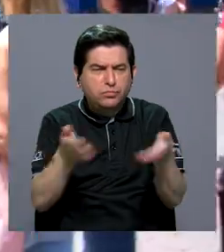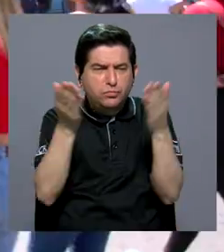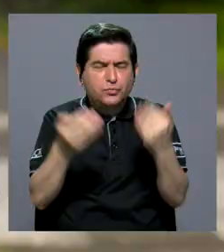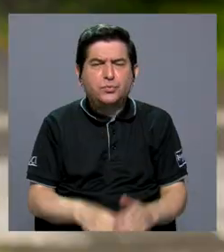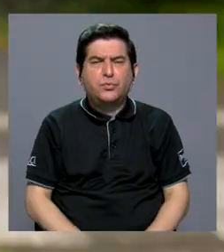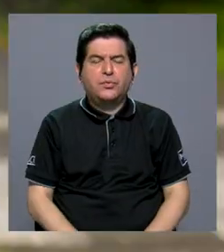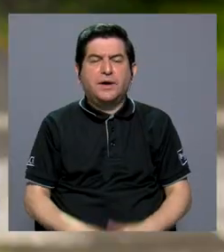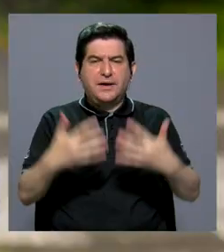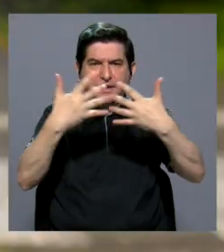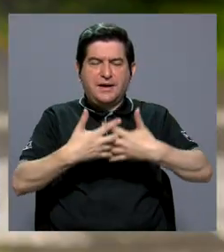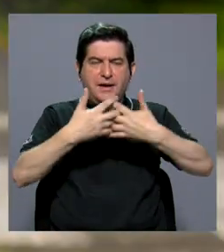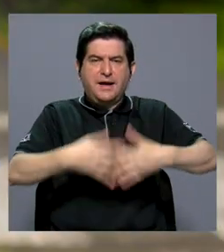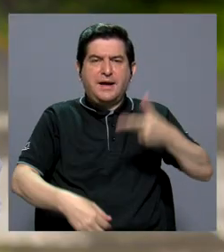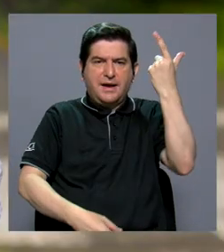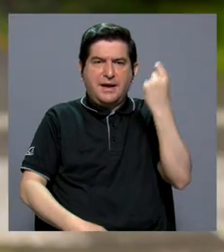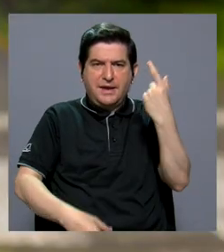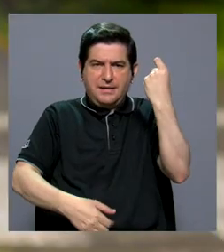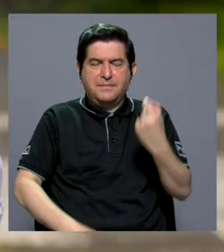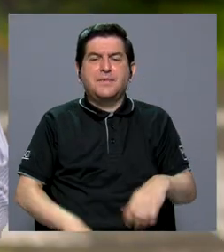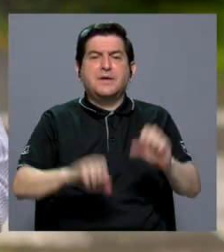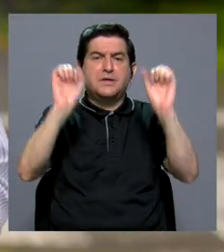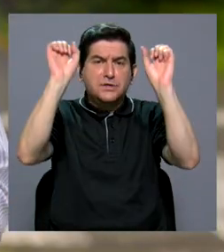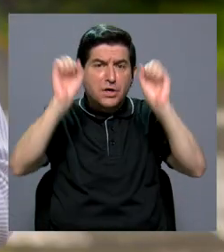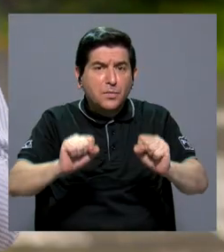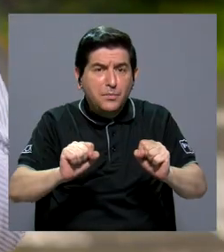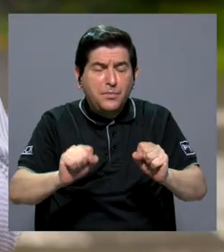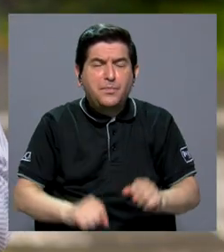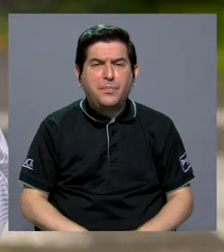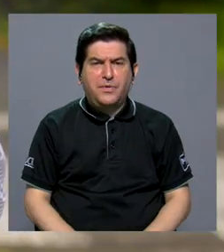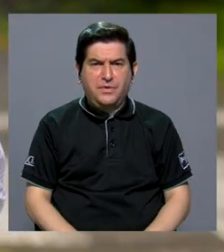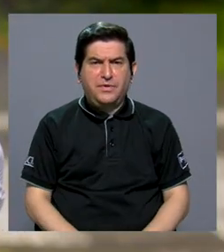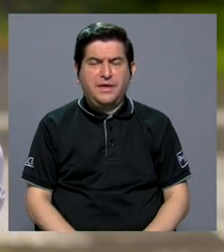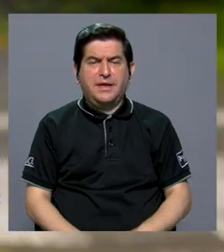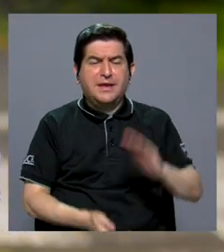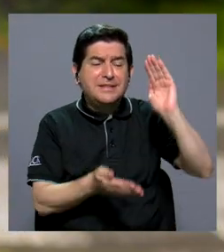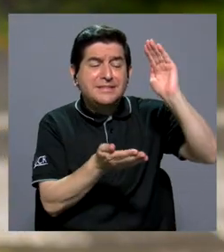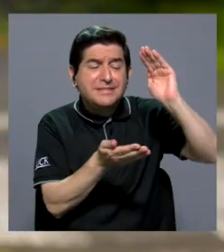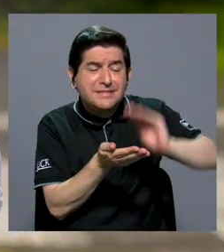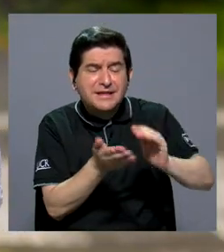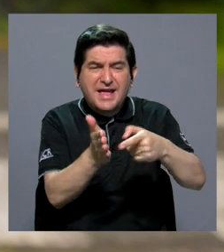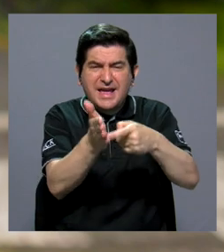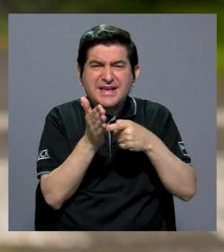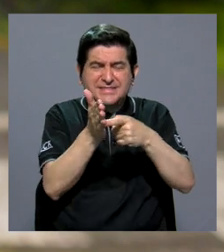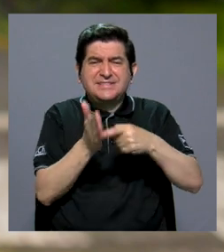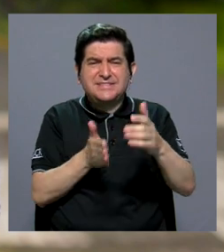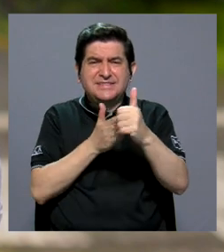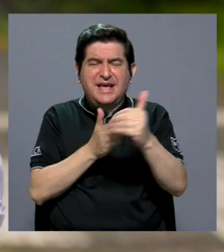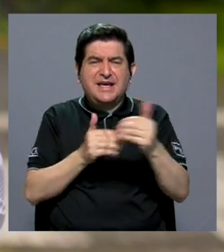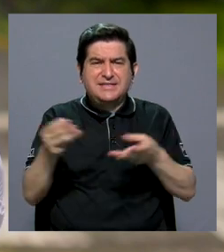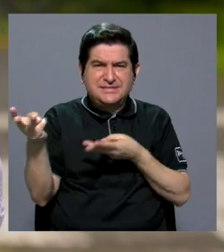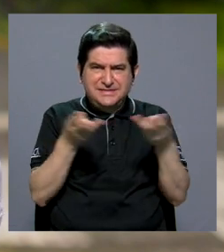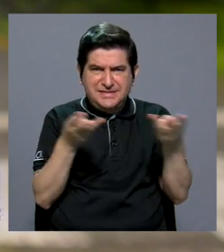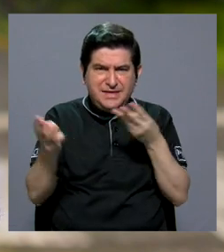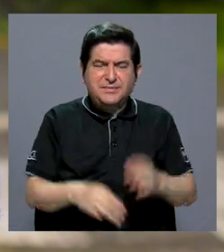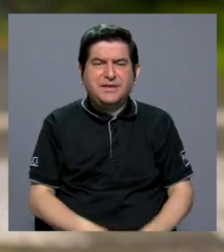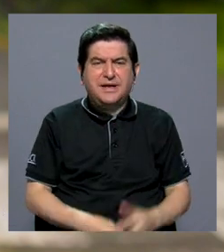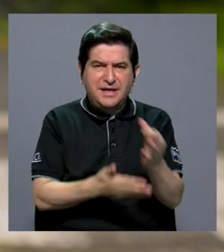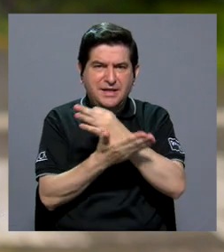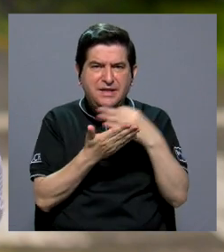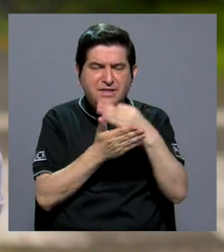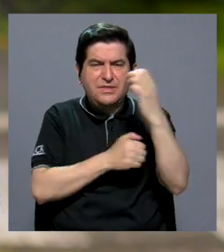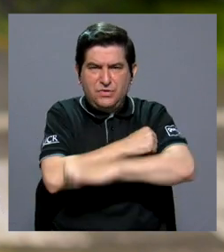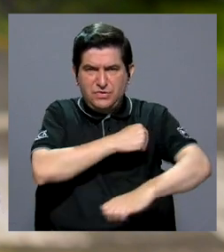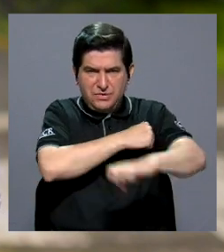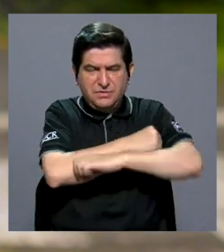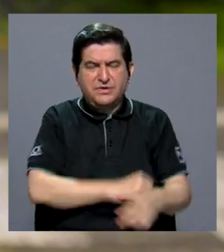incentivado a las operadoras de pensiones a que puedan hacer más mermada la demanda de dólares en el mercado de